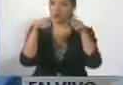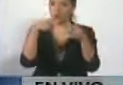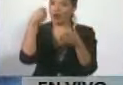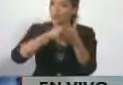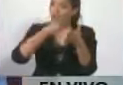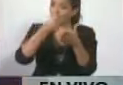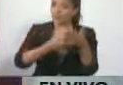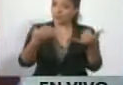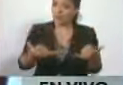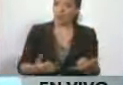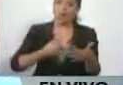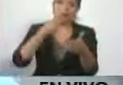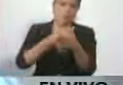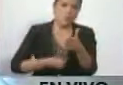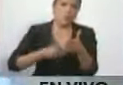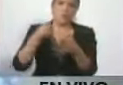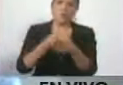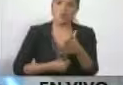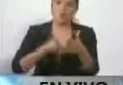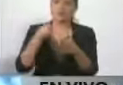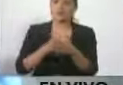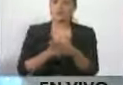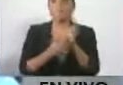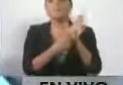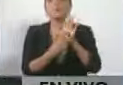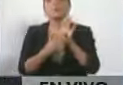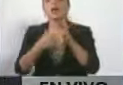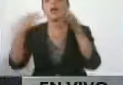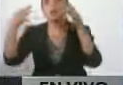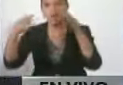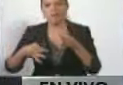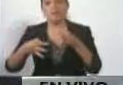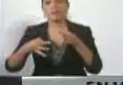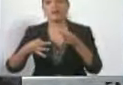dando en función de la verdad y la moral.